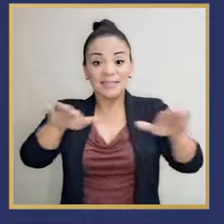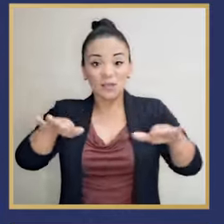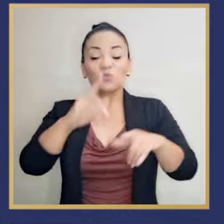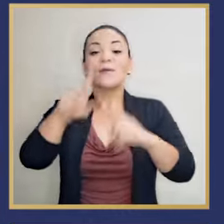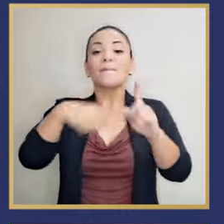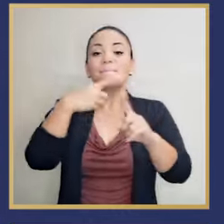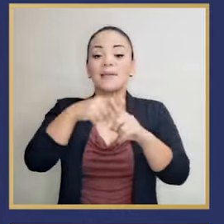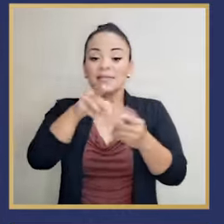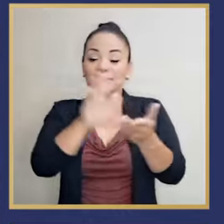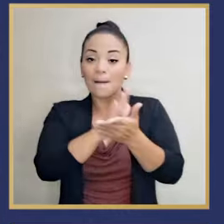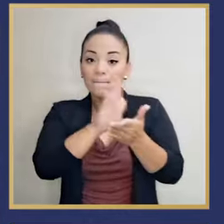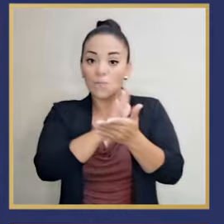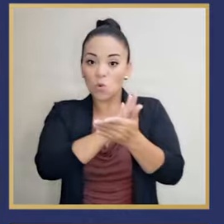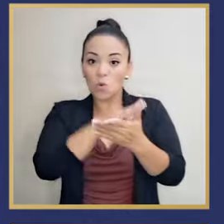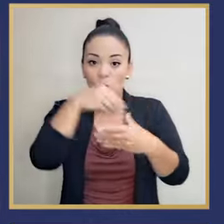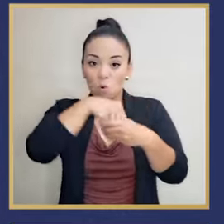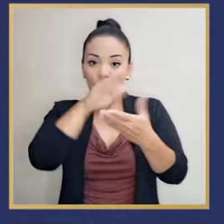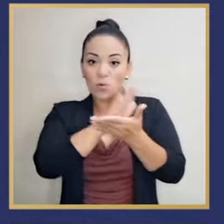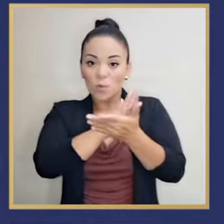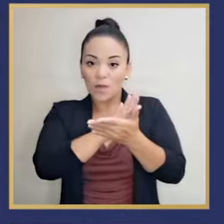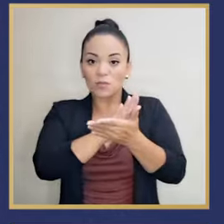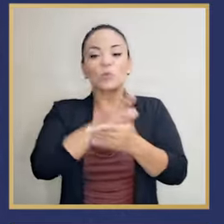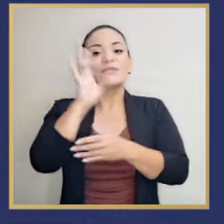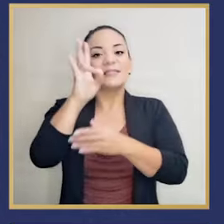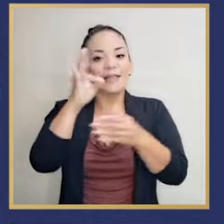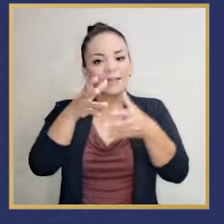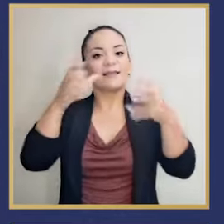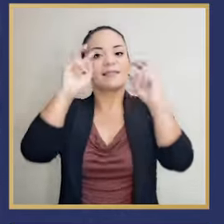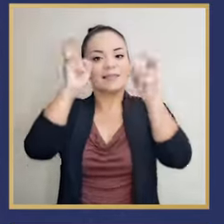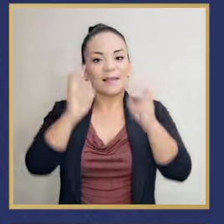¿Qué la Política Nacional Niñez